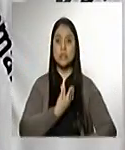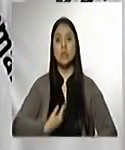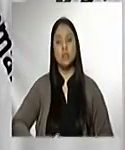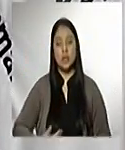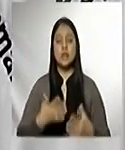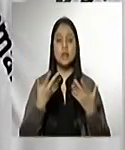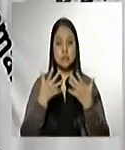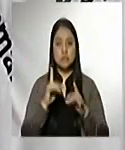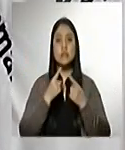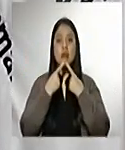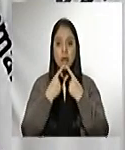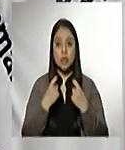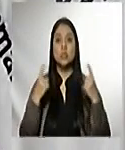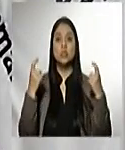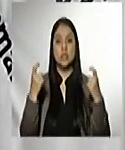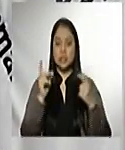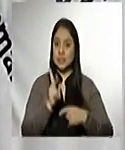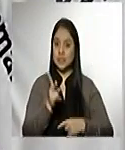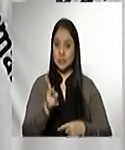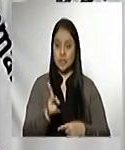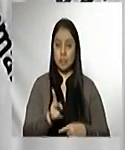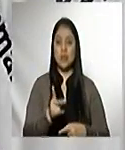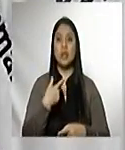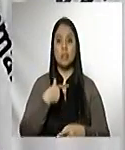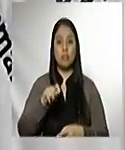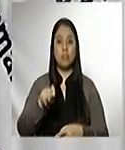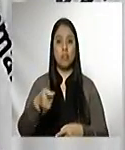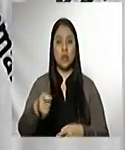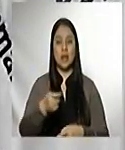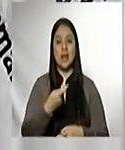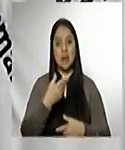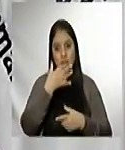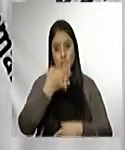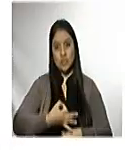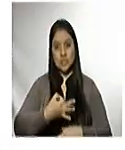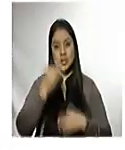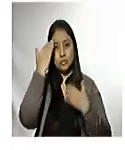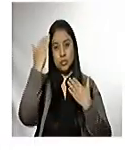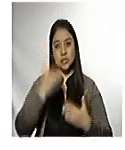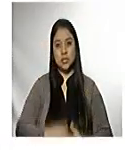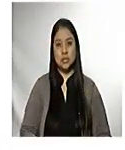serán anunciadas siempre por los canales oficiales. Muchas gracias.